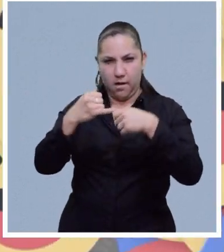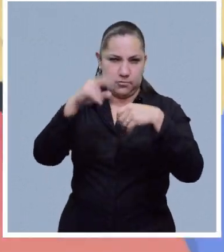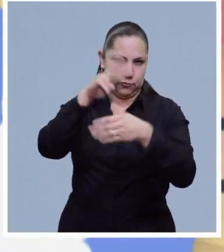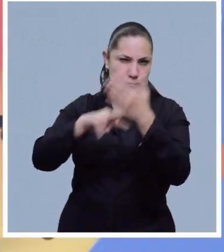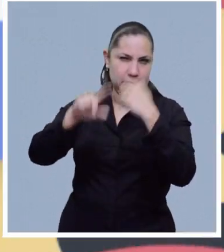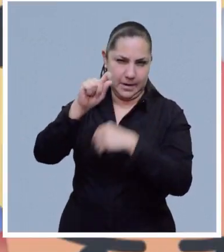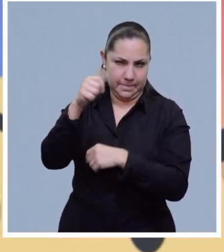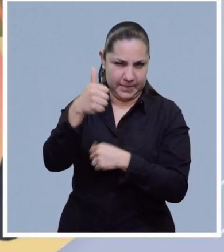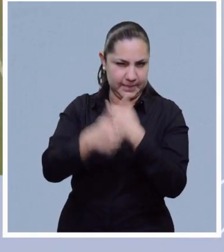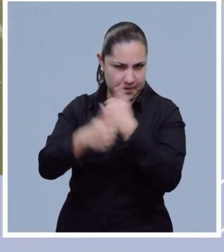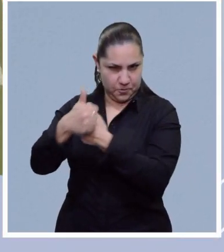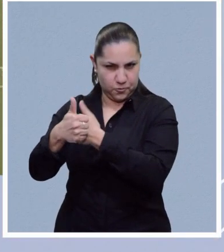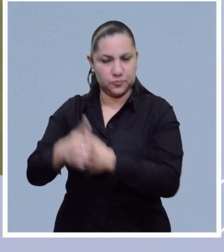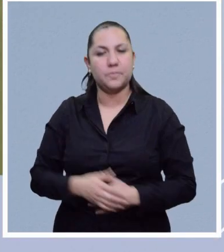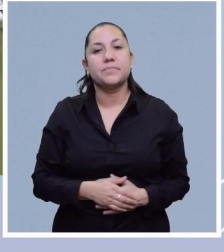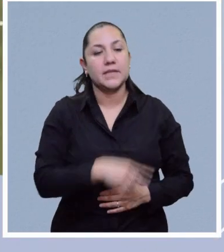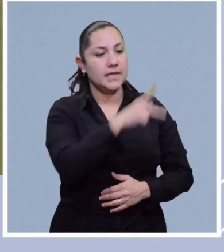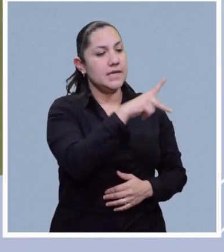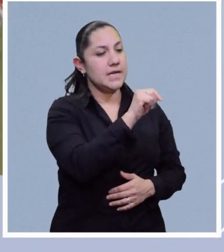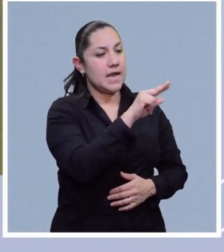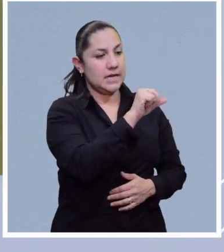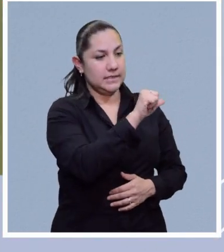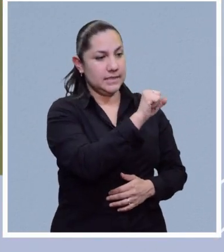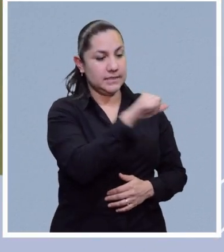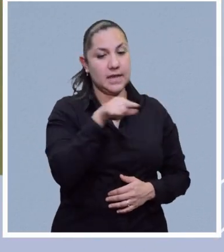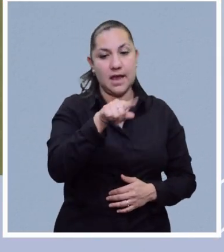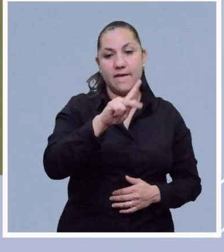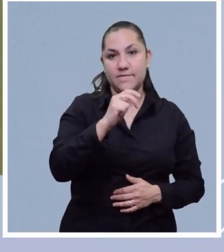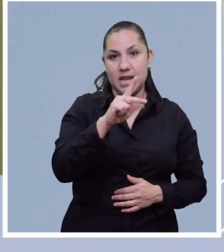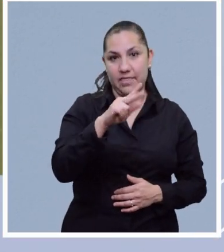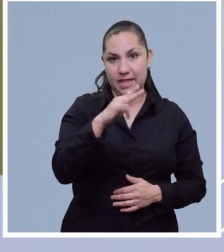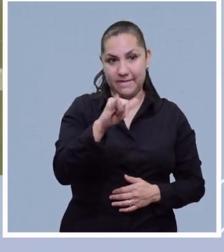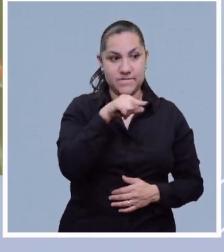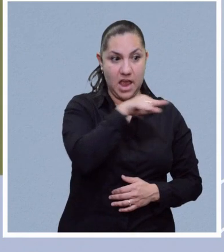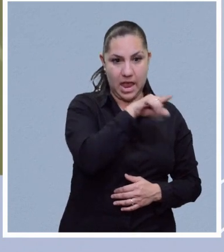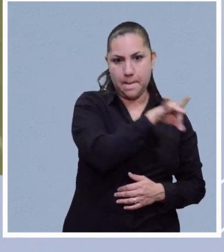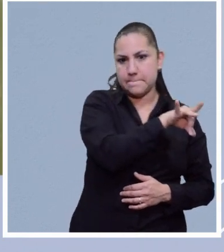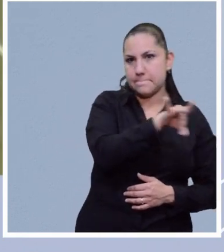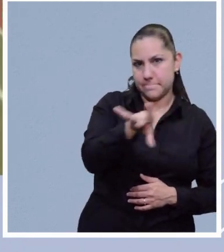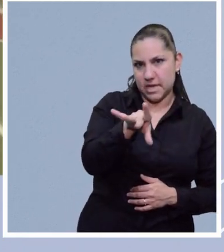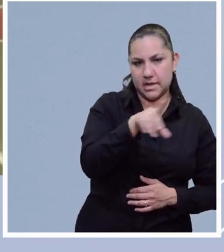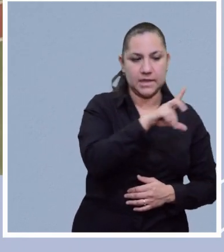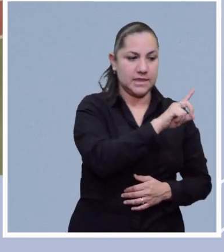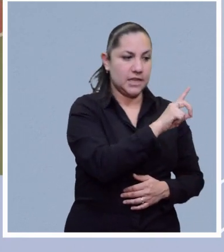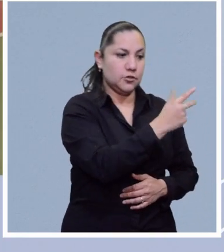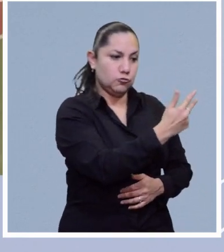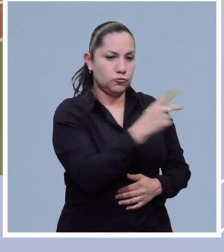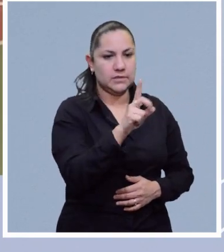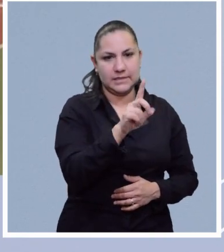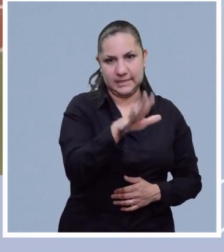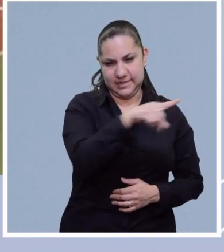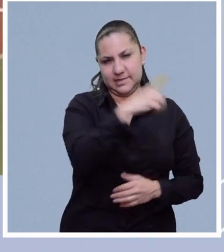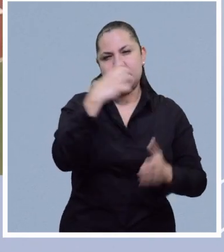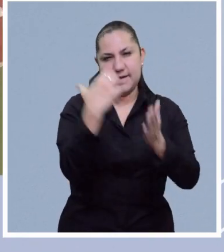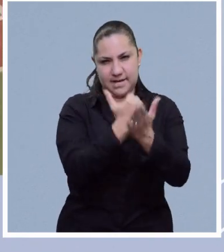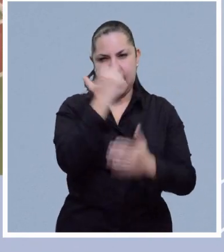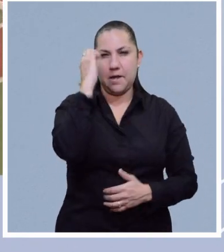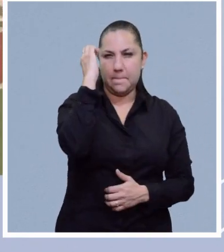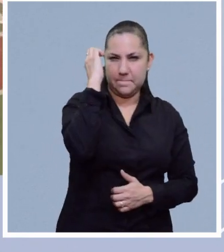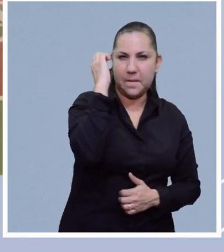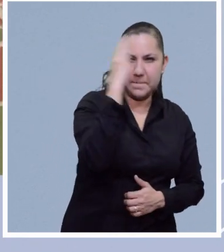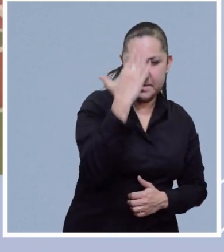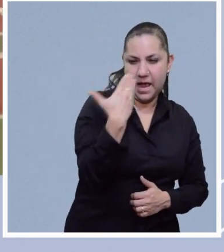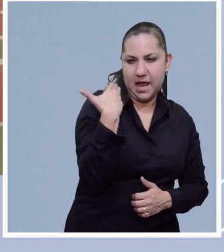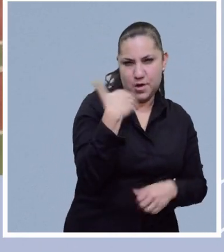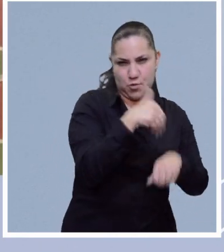2026. Los Kansas City Chiefs se coronaron campeones de la NFL al derrotar 38 a 35 a las